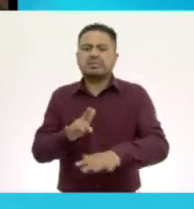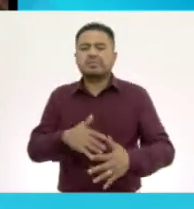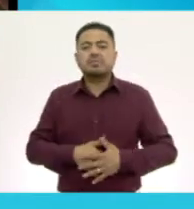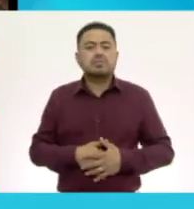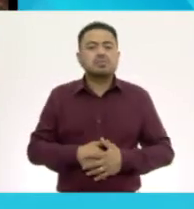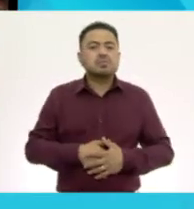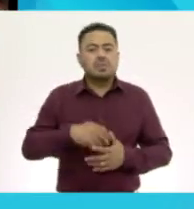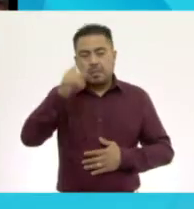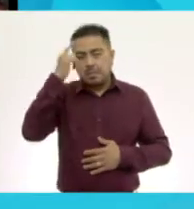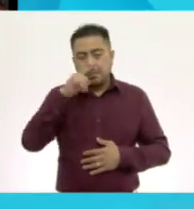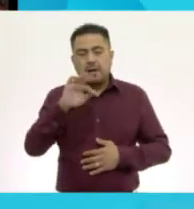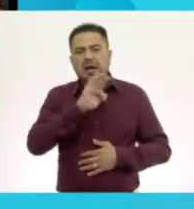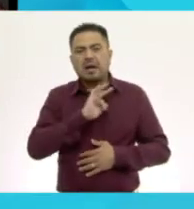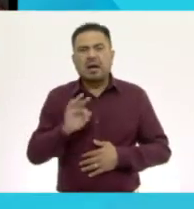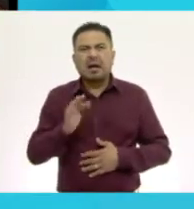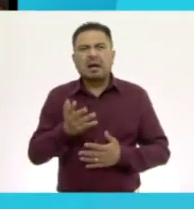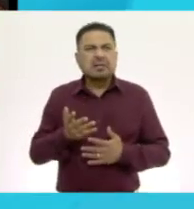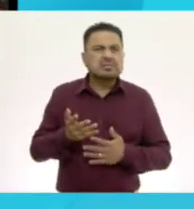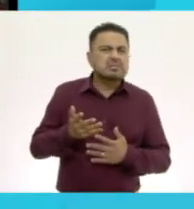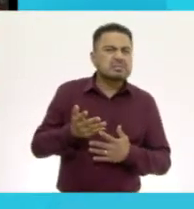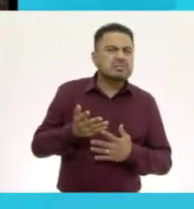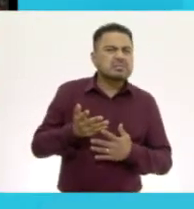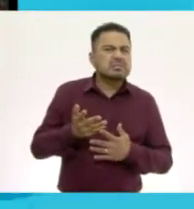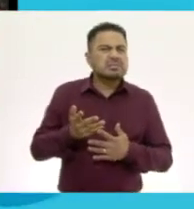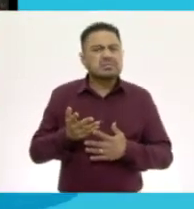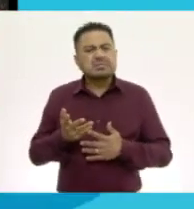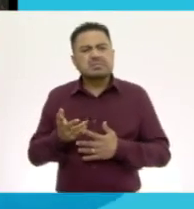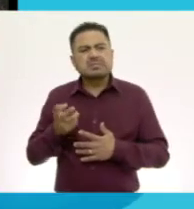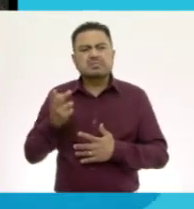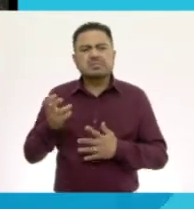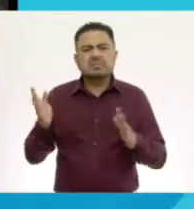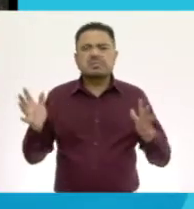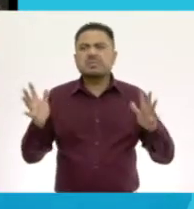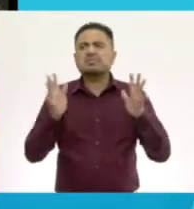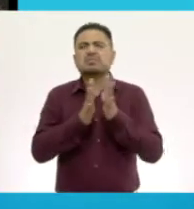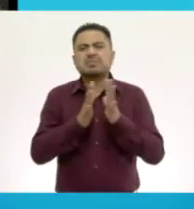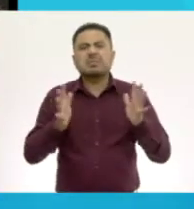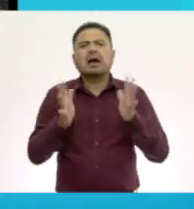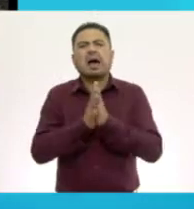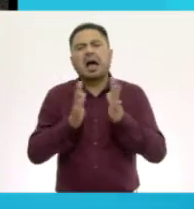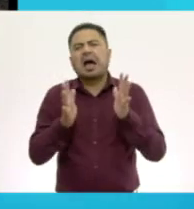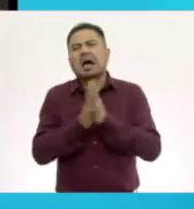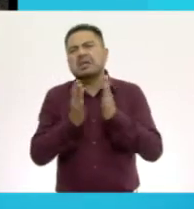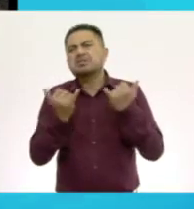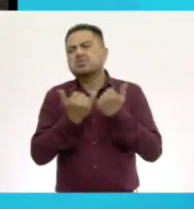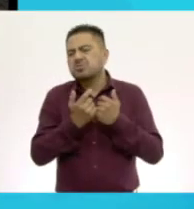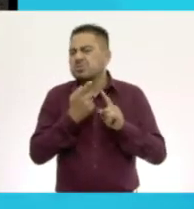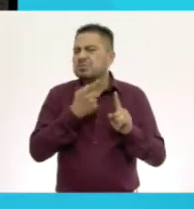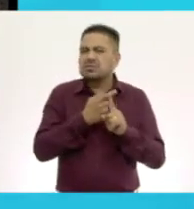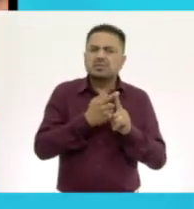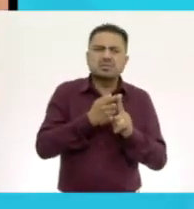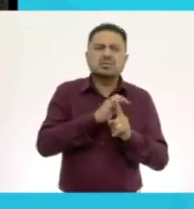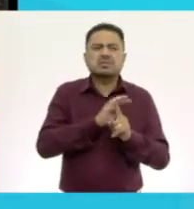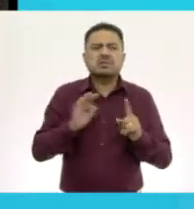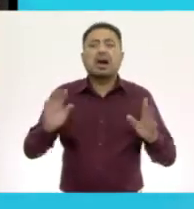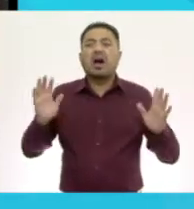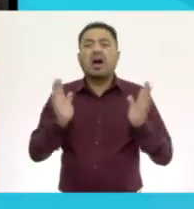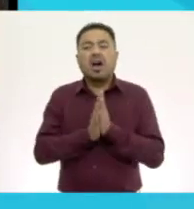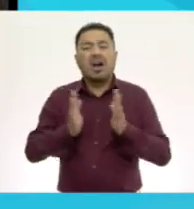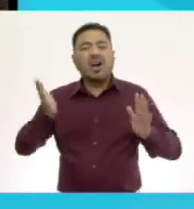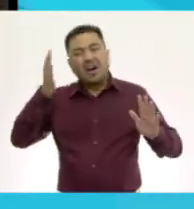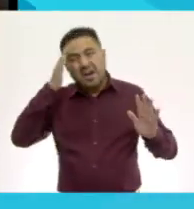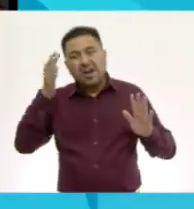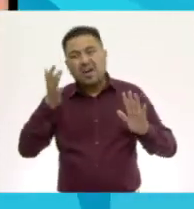¿Para qué sirve? Esa es una buena pregunta. Para hacerse de olas,